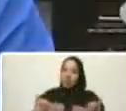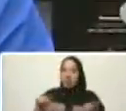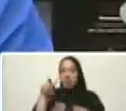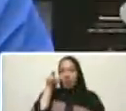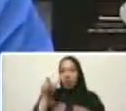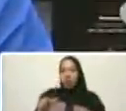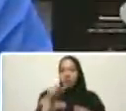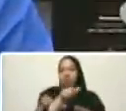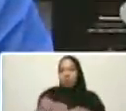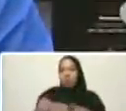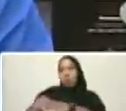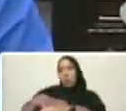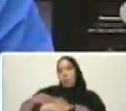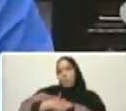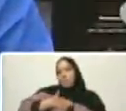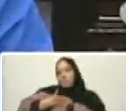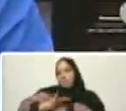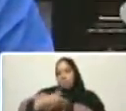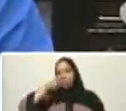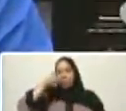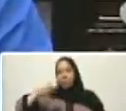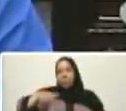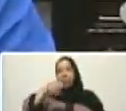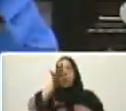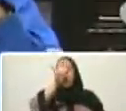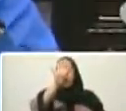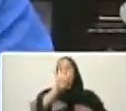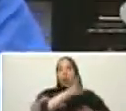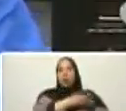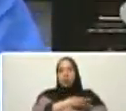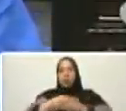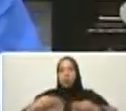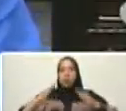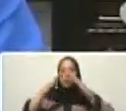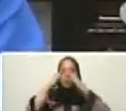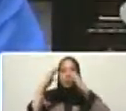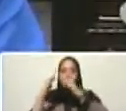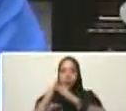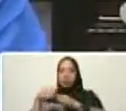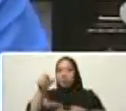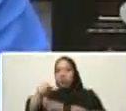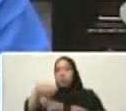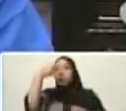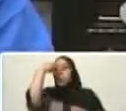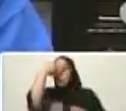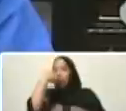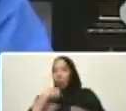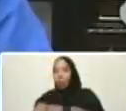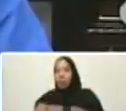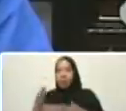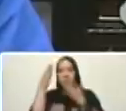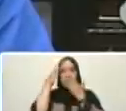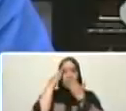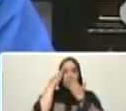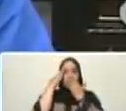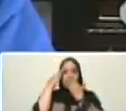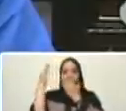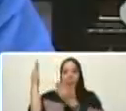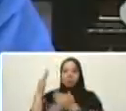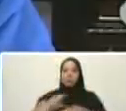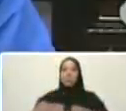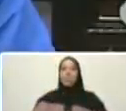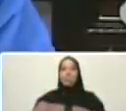entregarle a nuestro pueblo la vivienda 4 millones a los más humildes vamos a ver cómo se originó